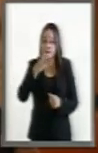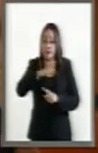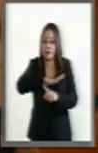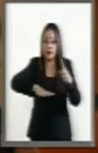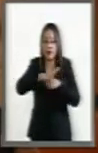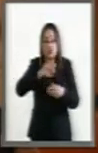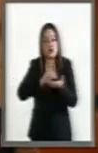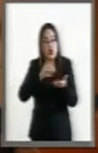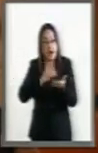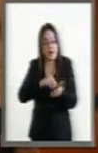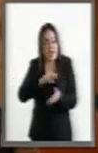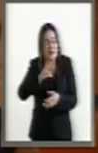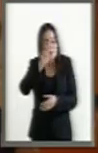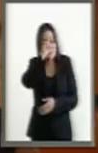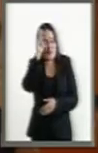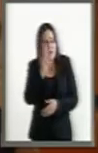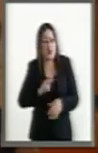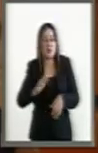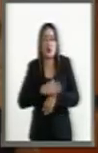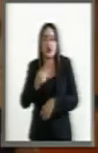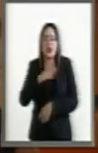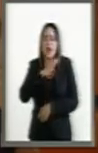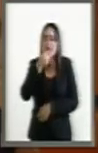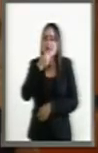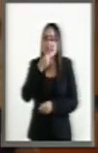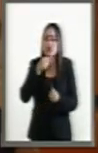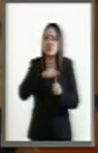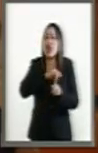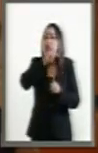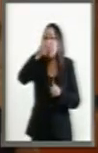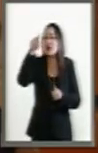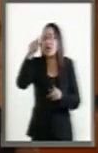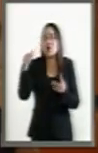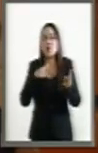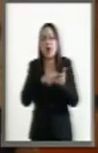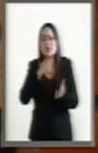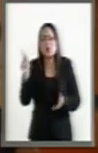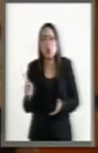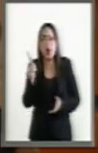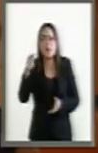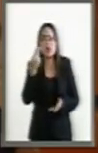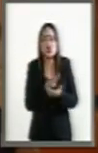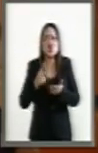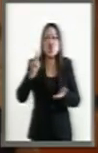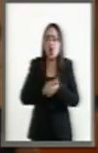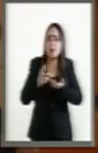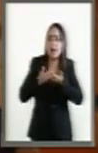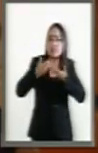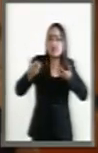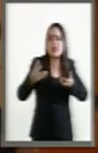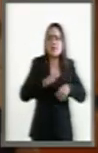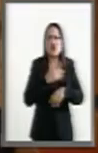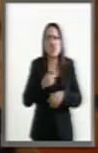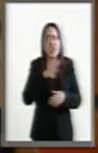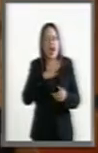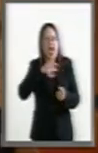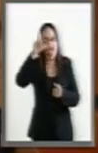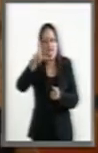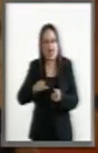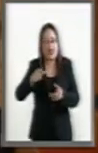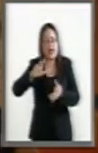complicada cuando se trata de niños en zonas rurales que son doblemente excluidos por razones de